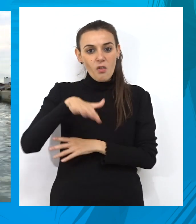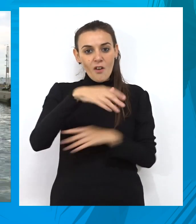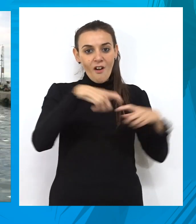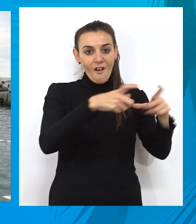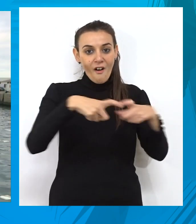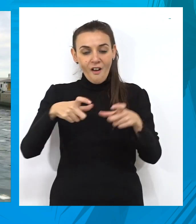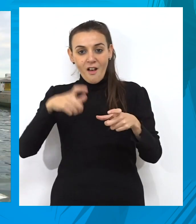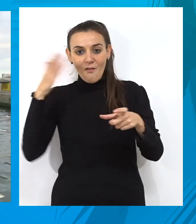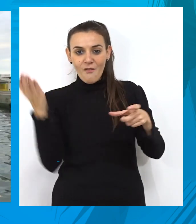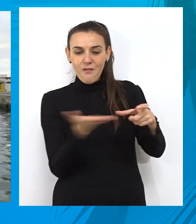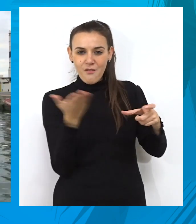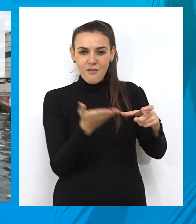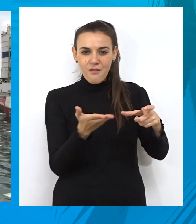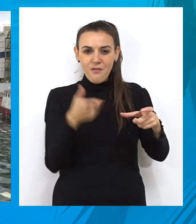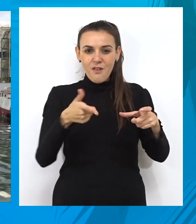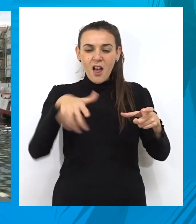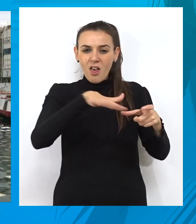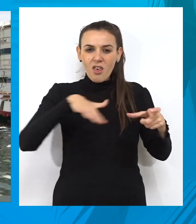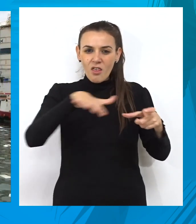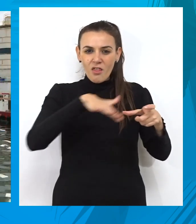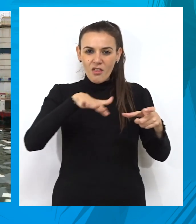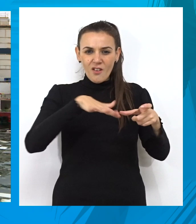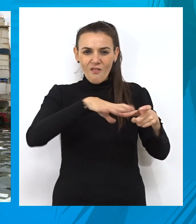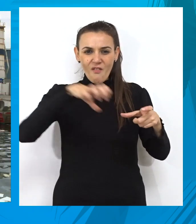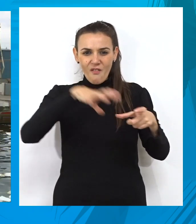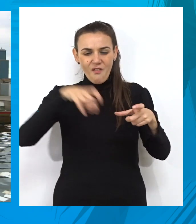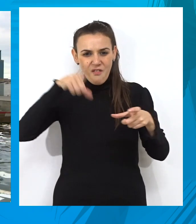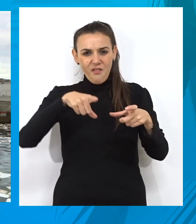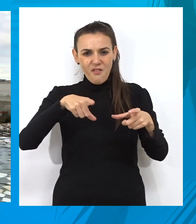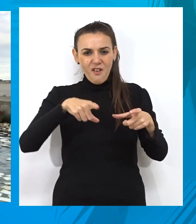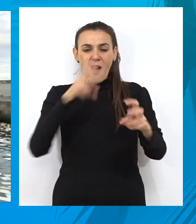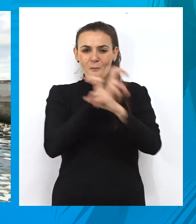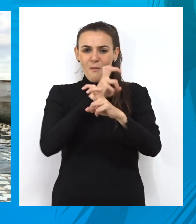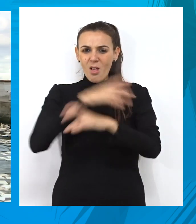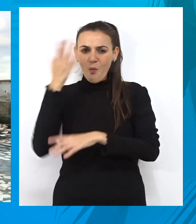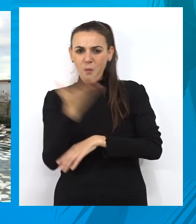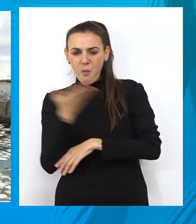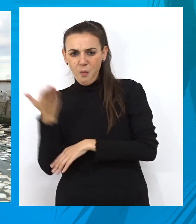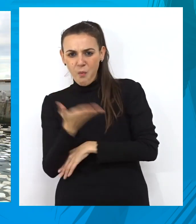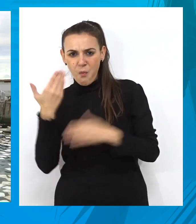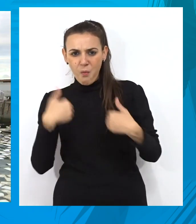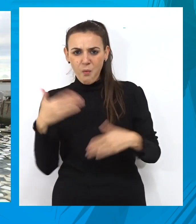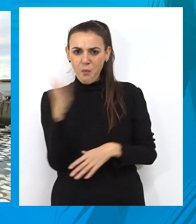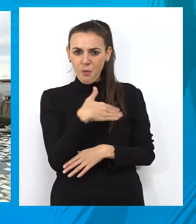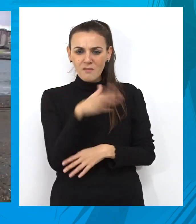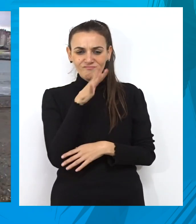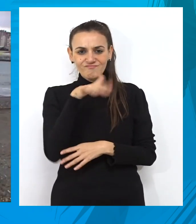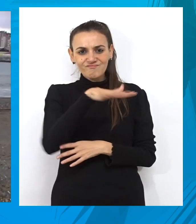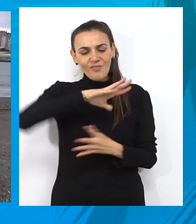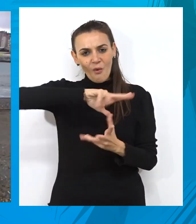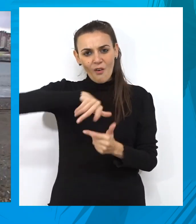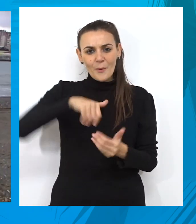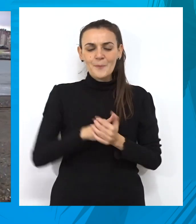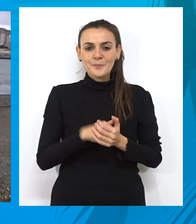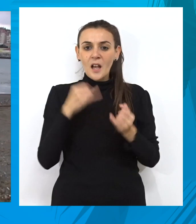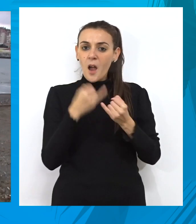del área afectada una colonia de Lapas Patela Ferrujinea, uno de los invertebrados más amenazados de esta región geográfica. El